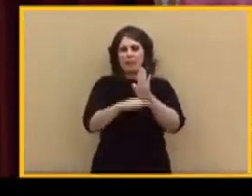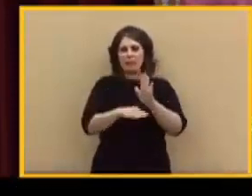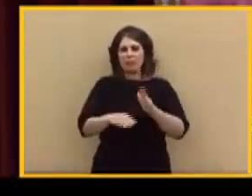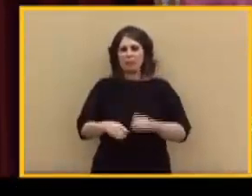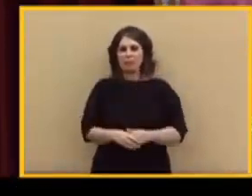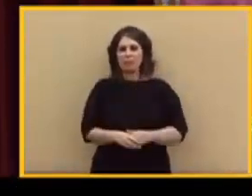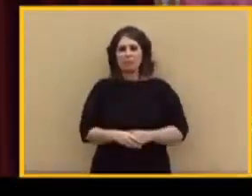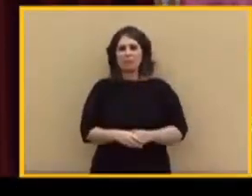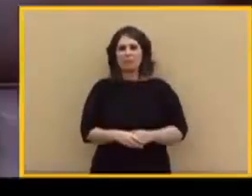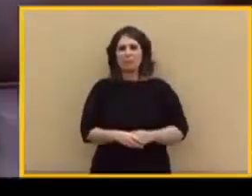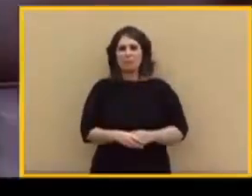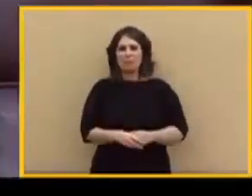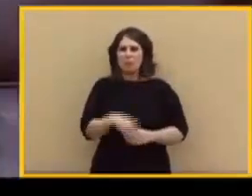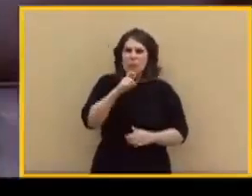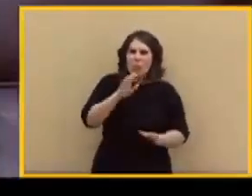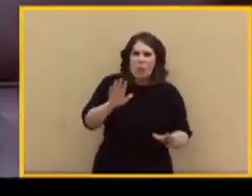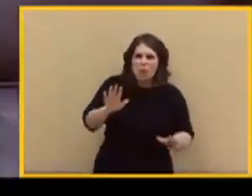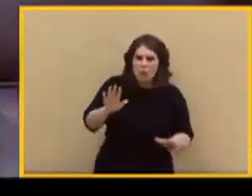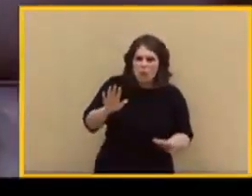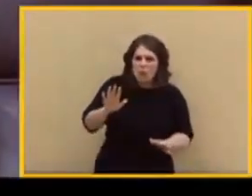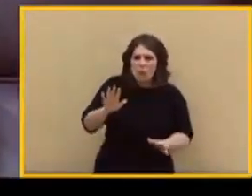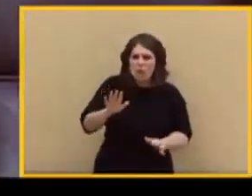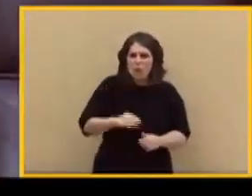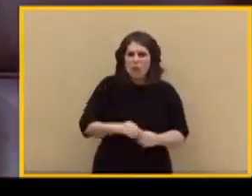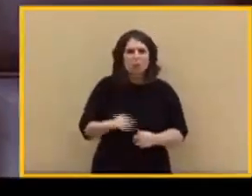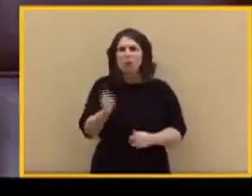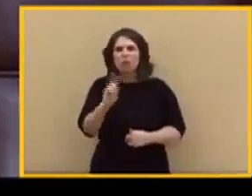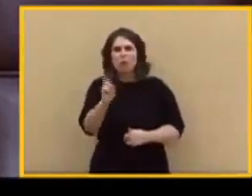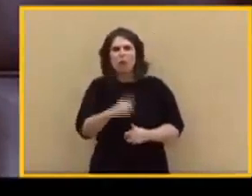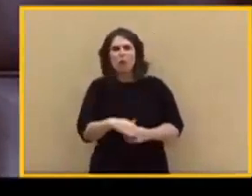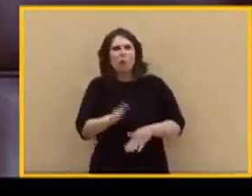¿Cómo? ¿No? ¿Por qué?